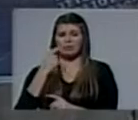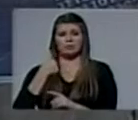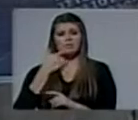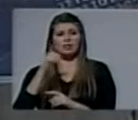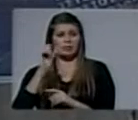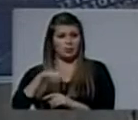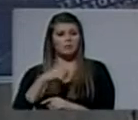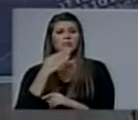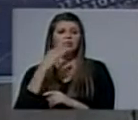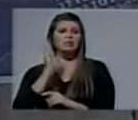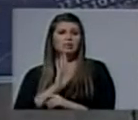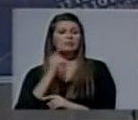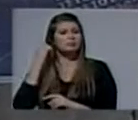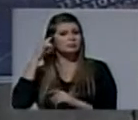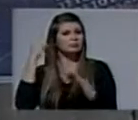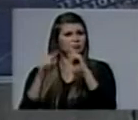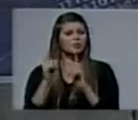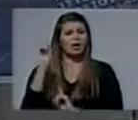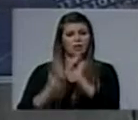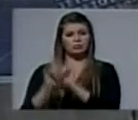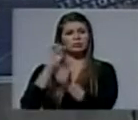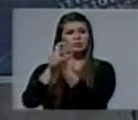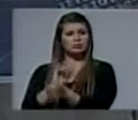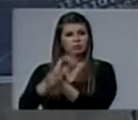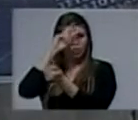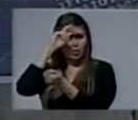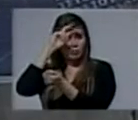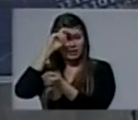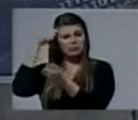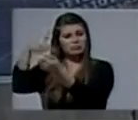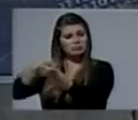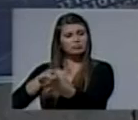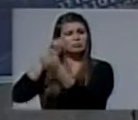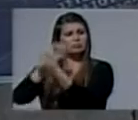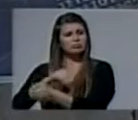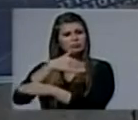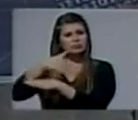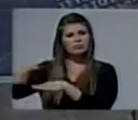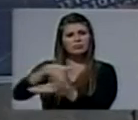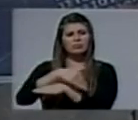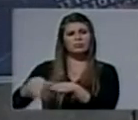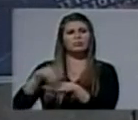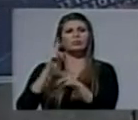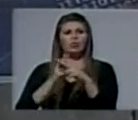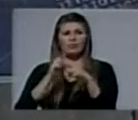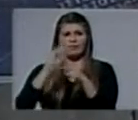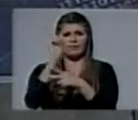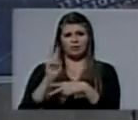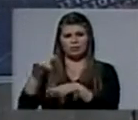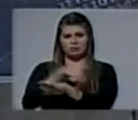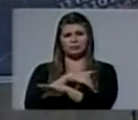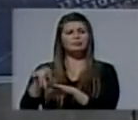Muchos de ellos están internados en el hospital neuropsiquiátrico. Este hospital está ubicado sobre la avenida llamada Venezuela.